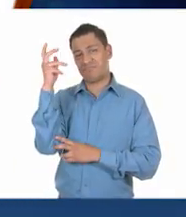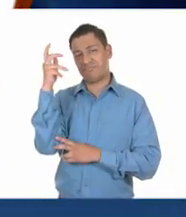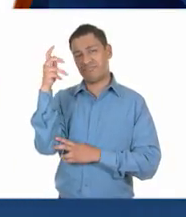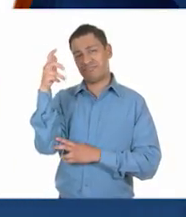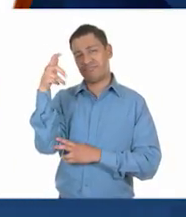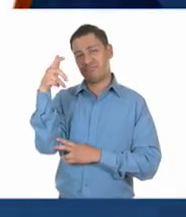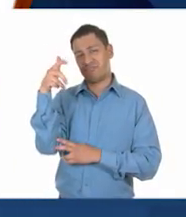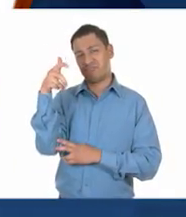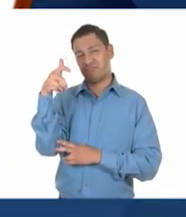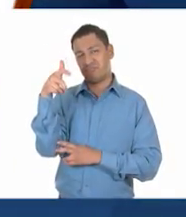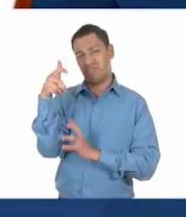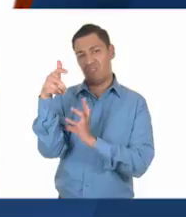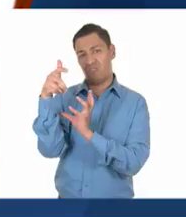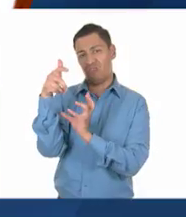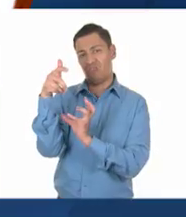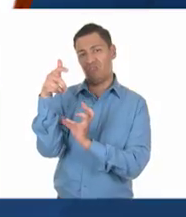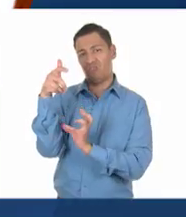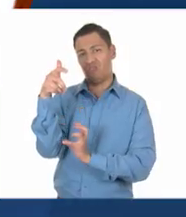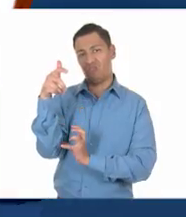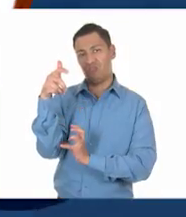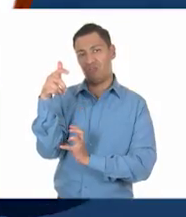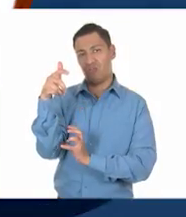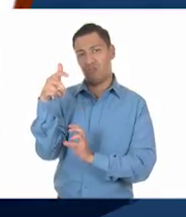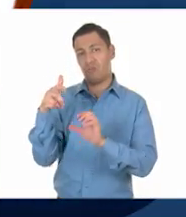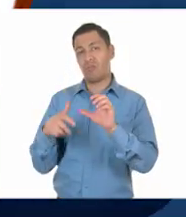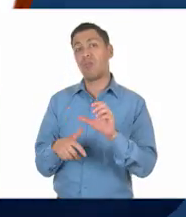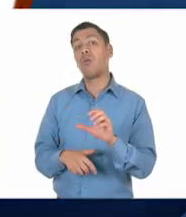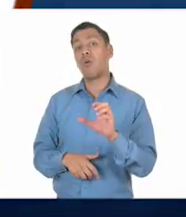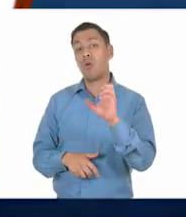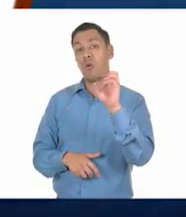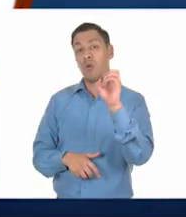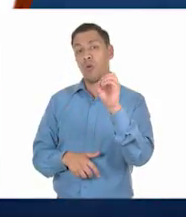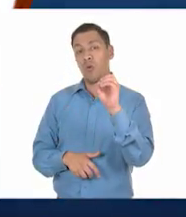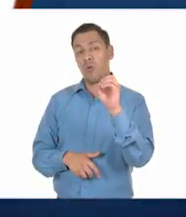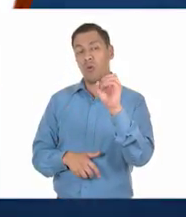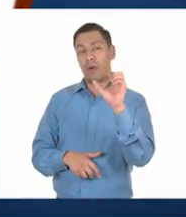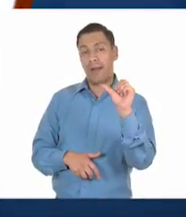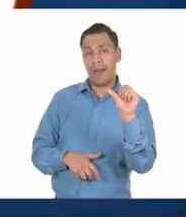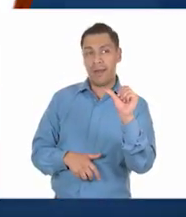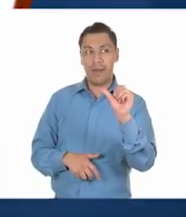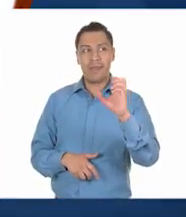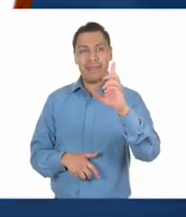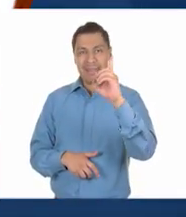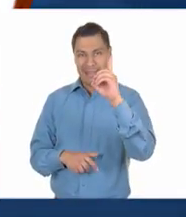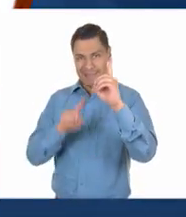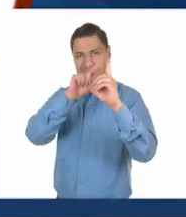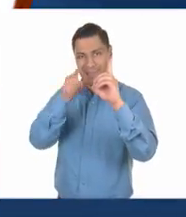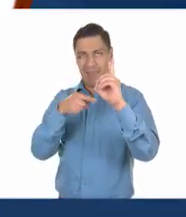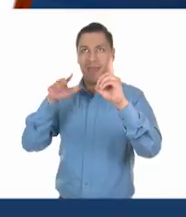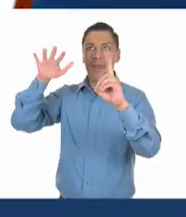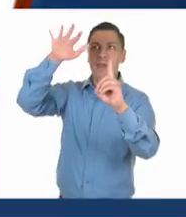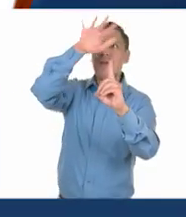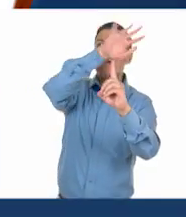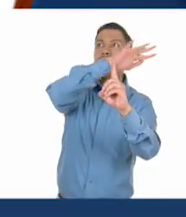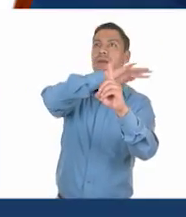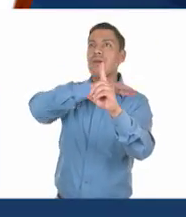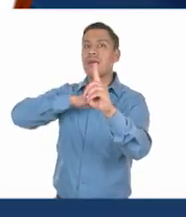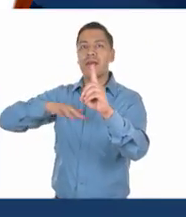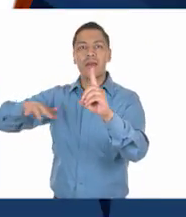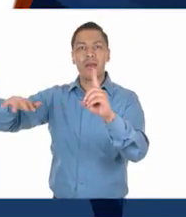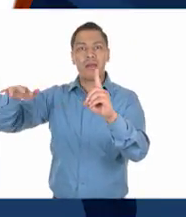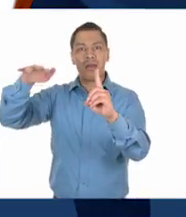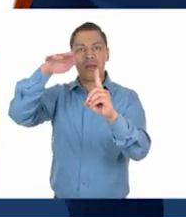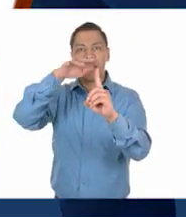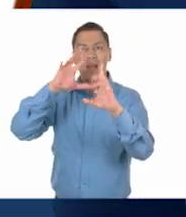Pienso entonces que puede ser... ¡Opción E! ¡Deterioro del medio ambiente! ¡Correcto! ¡Excelente!